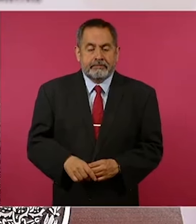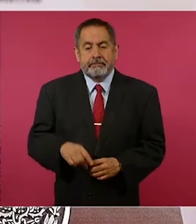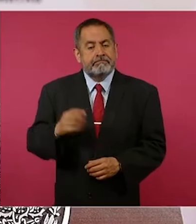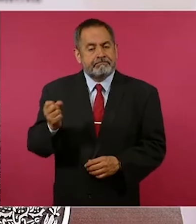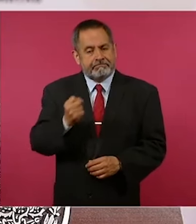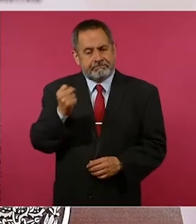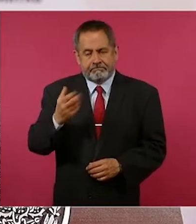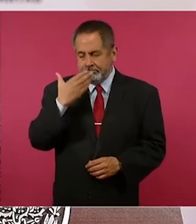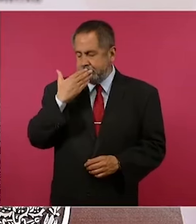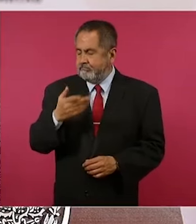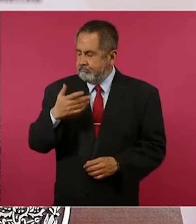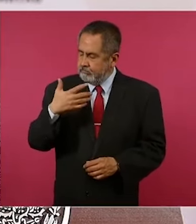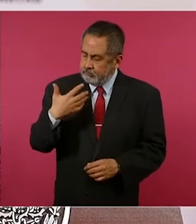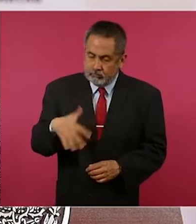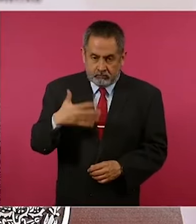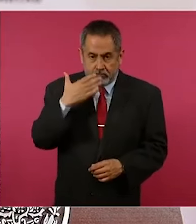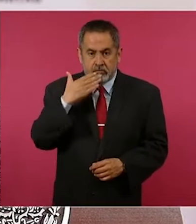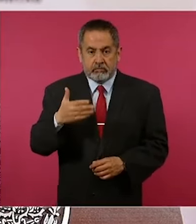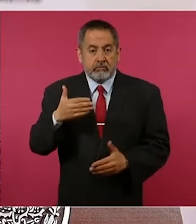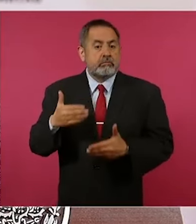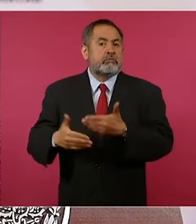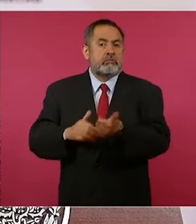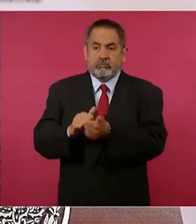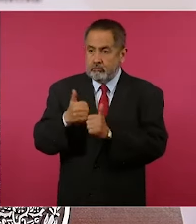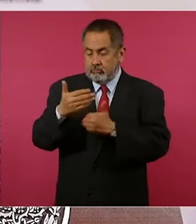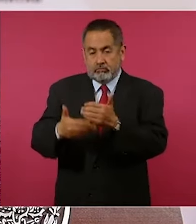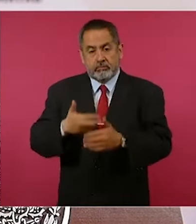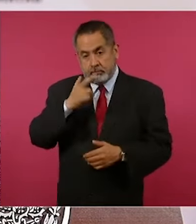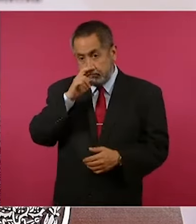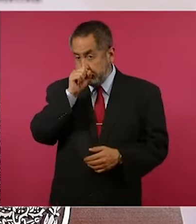Afortunadamente en eso se avanzó también.